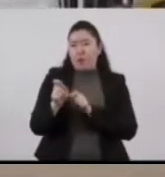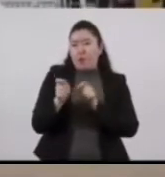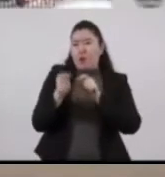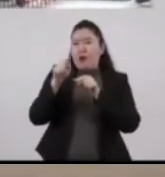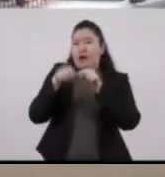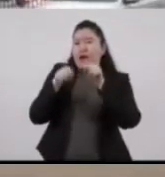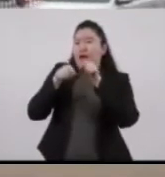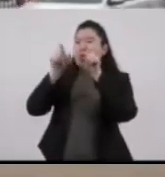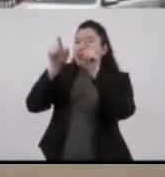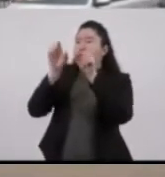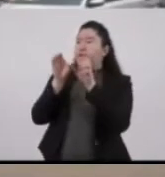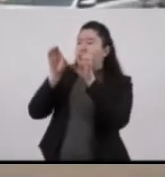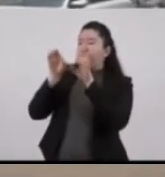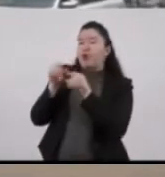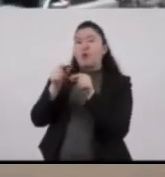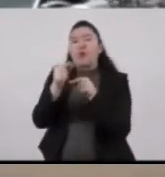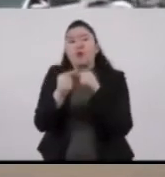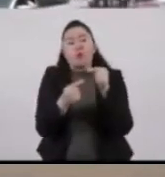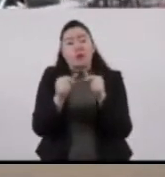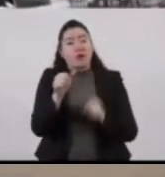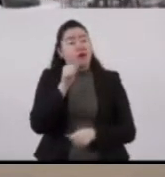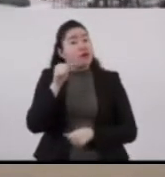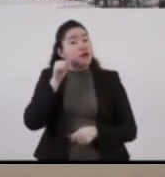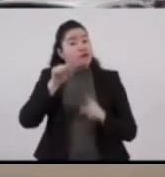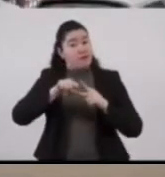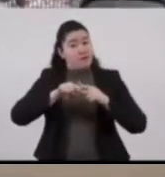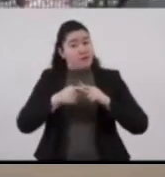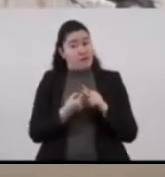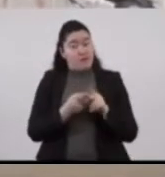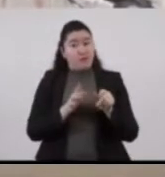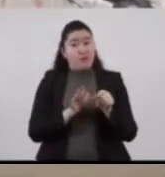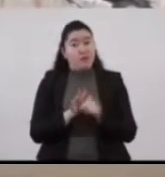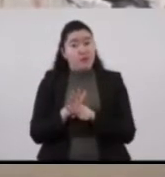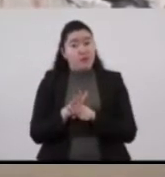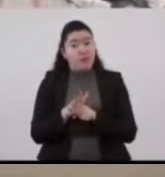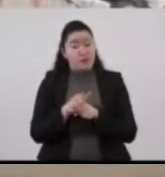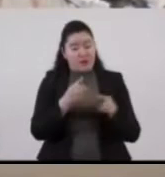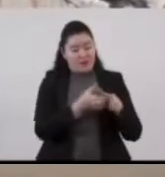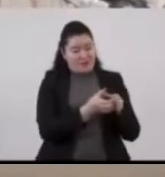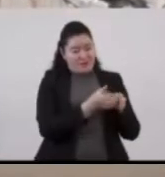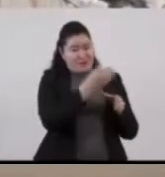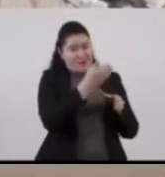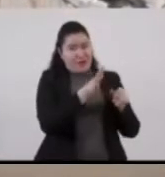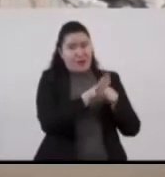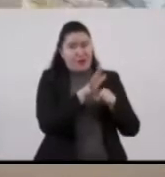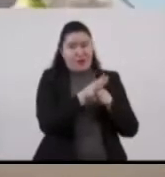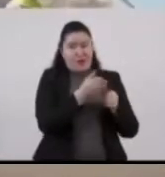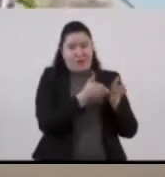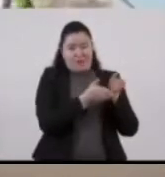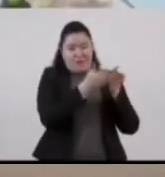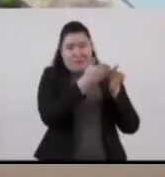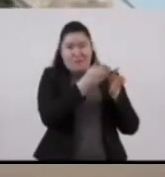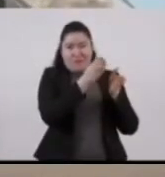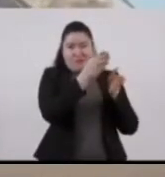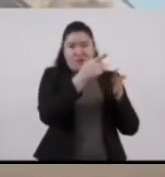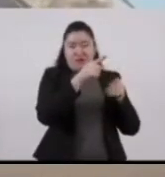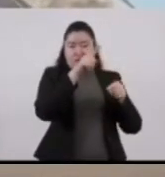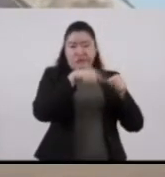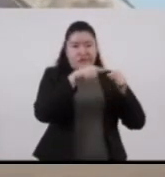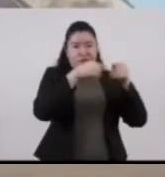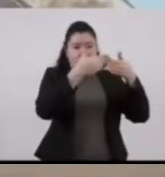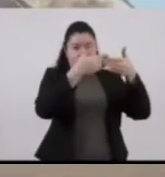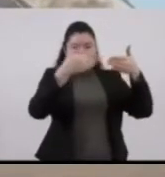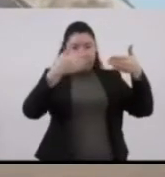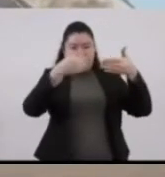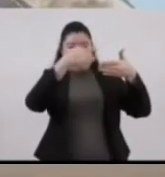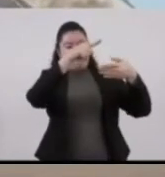se inició el día de ayer con la demolición de la barda lateral de contención del balasto para el